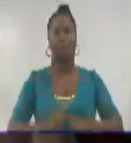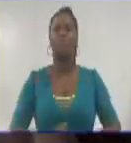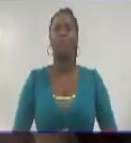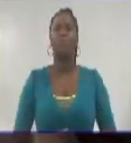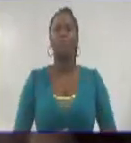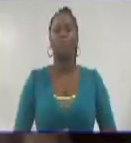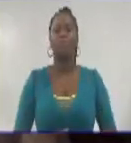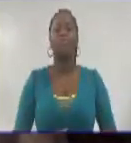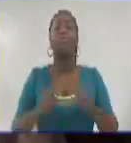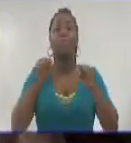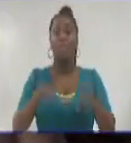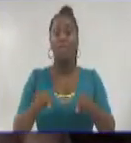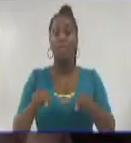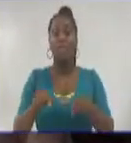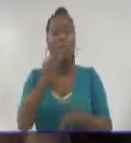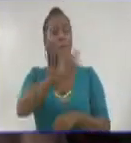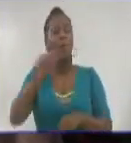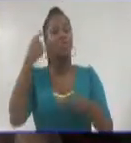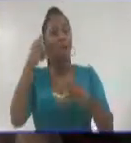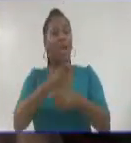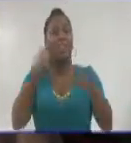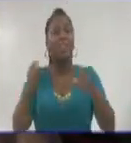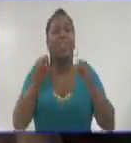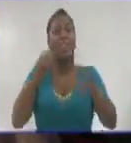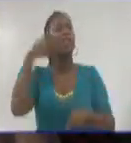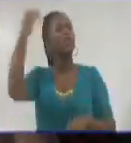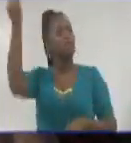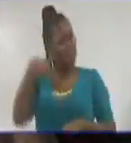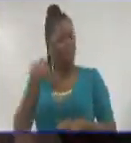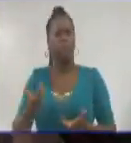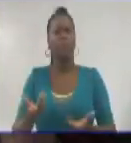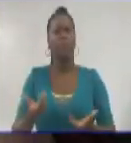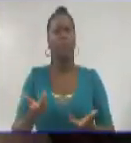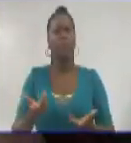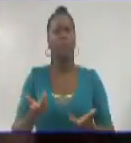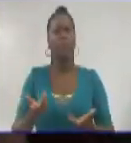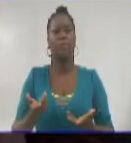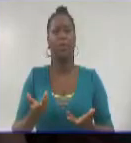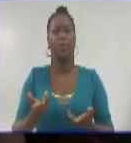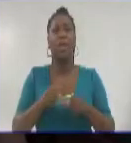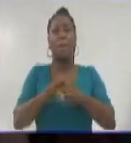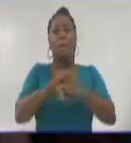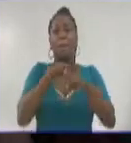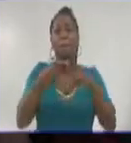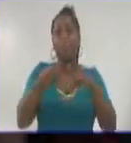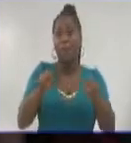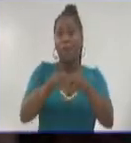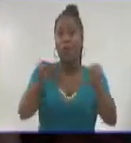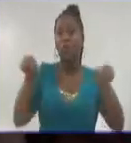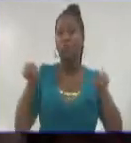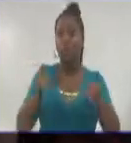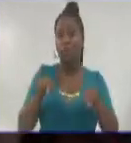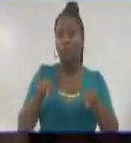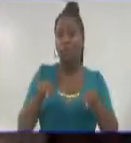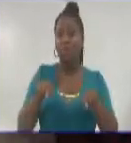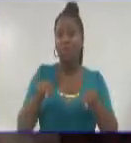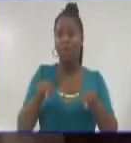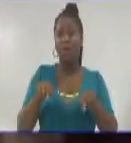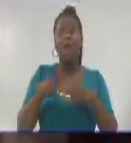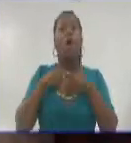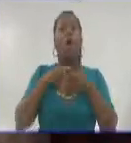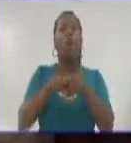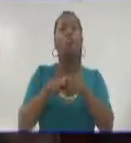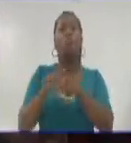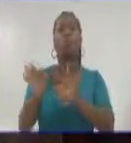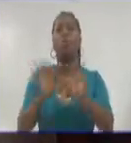hombres pueden ser inseridentes, capaces, pero si no está el colectivo que lo acompaña,